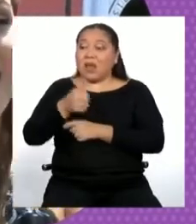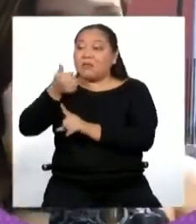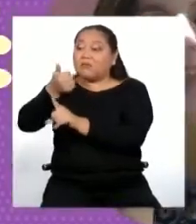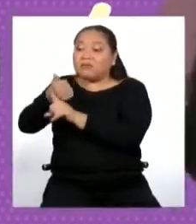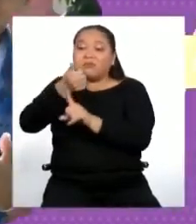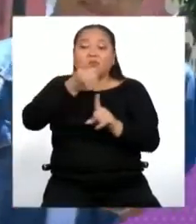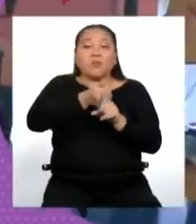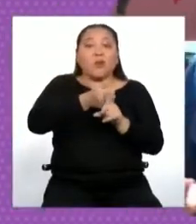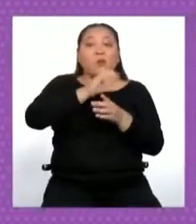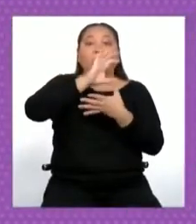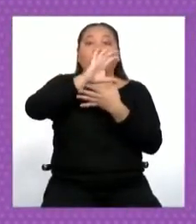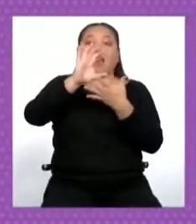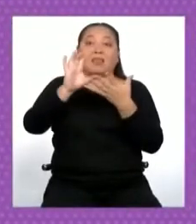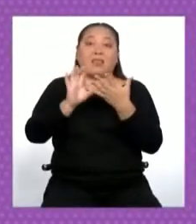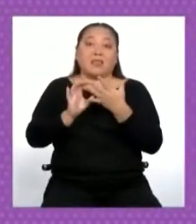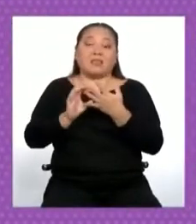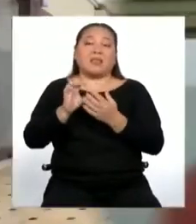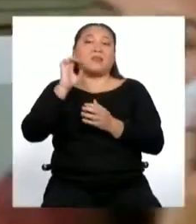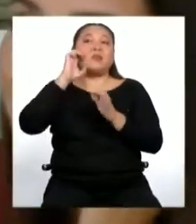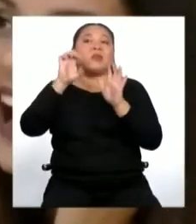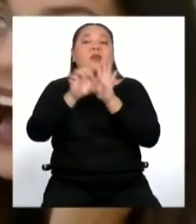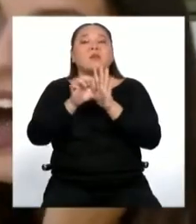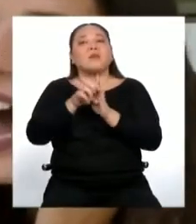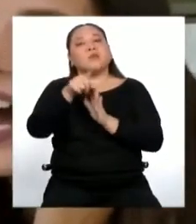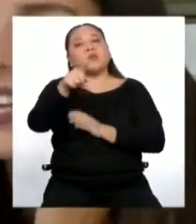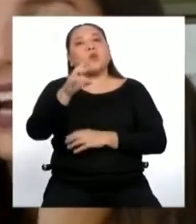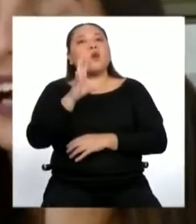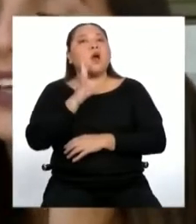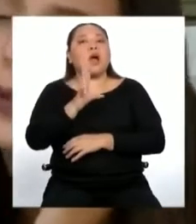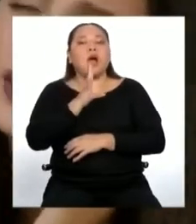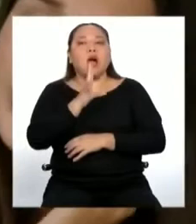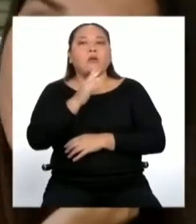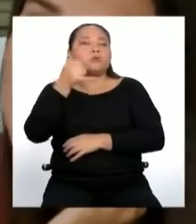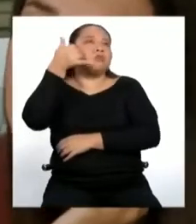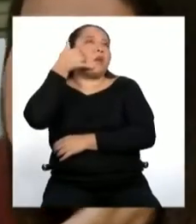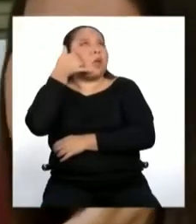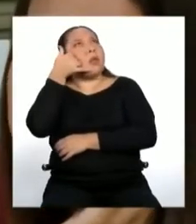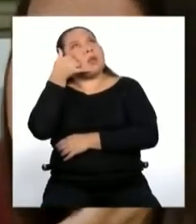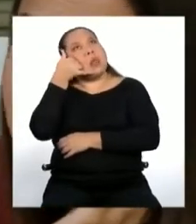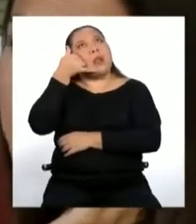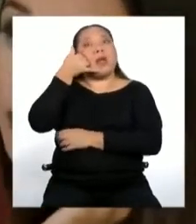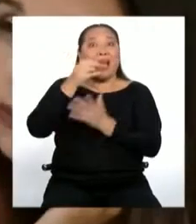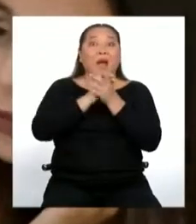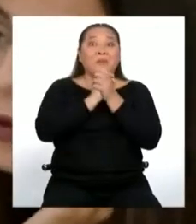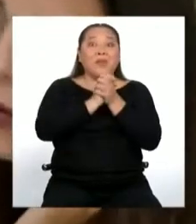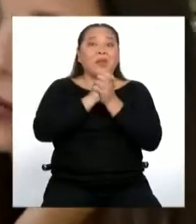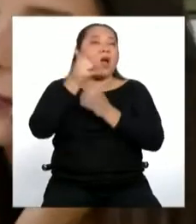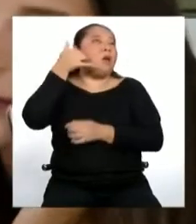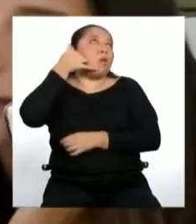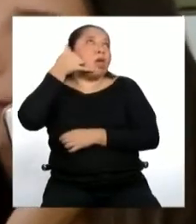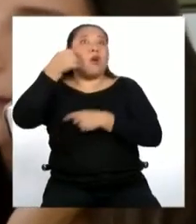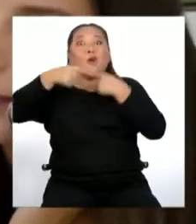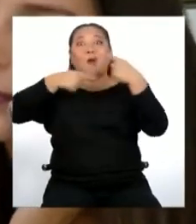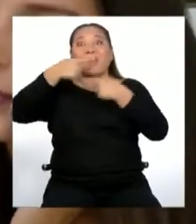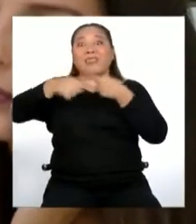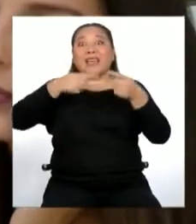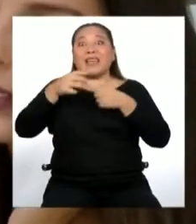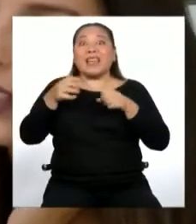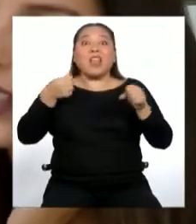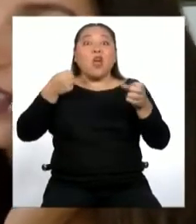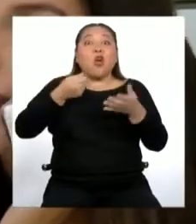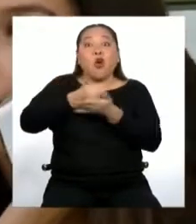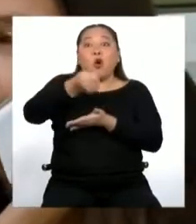características. Por ejemplo, cuando hablas por teléfono con tu mejor amiga y le cuentas que te compraste unas zapatillas súper